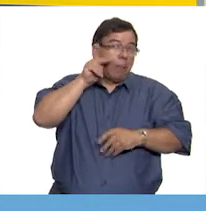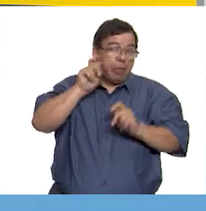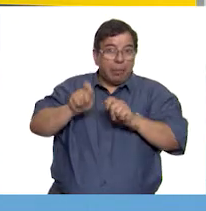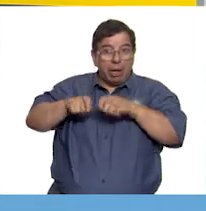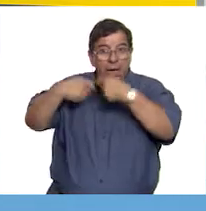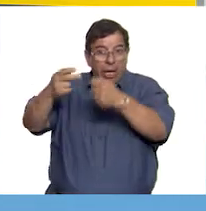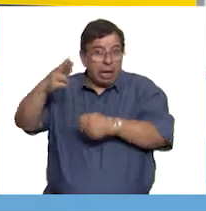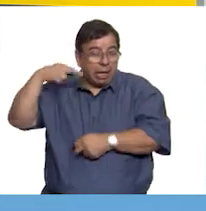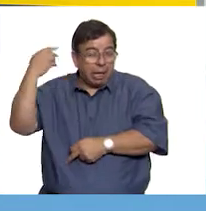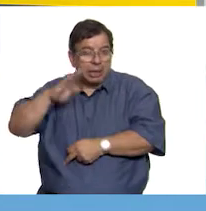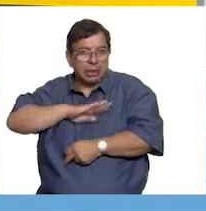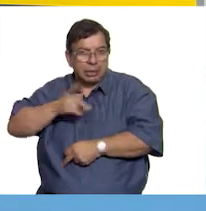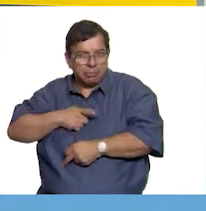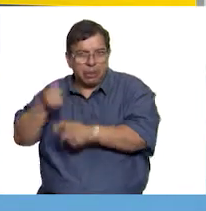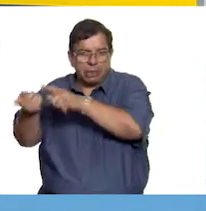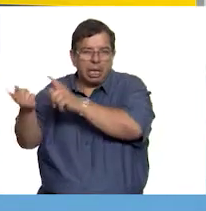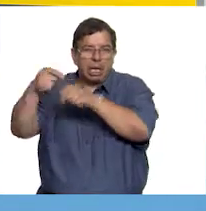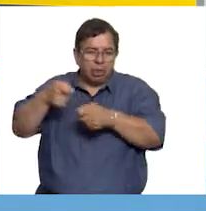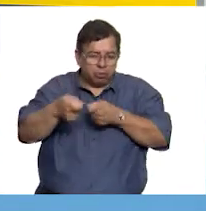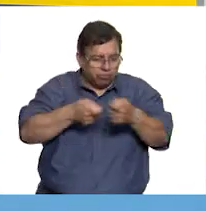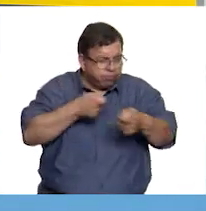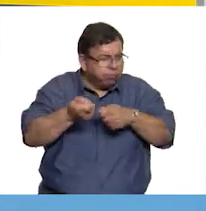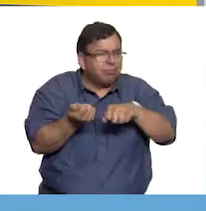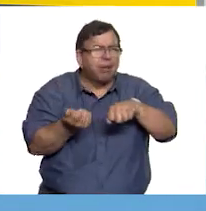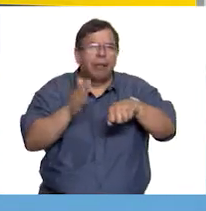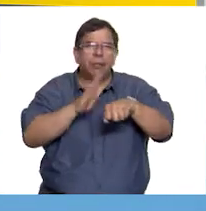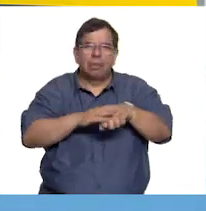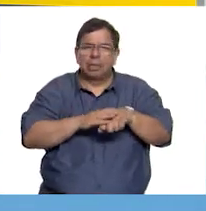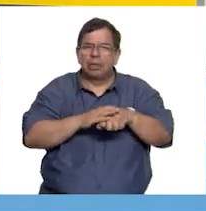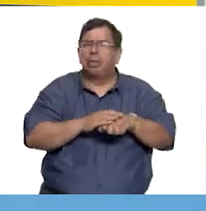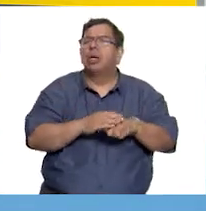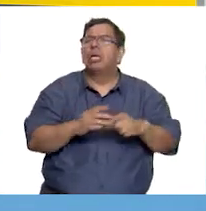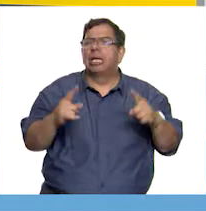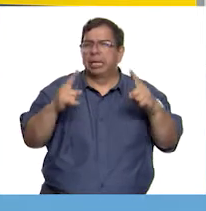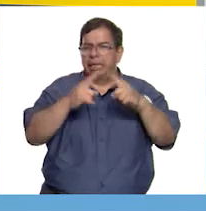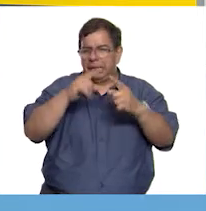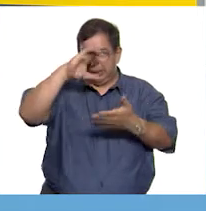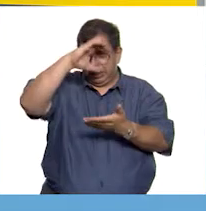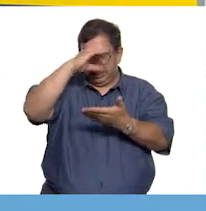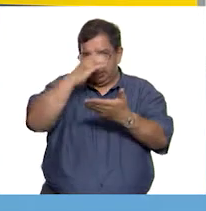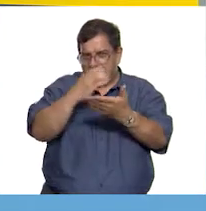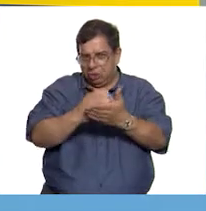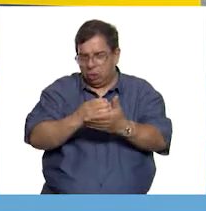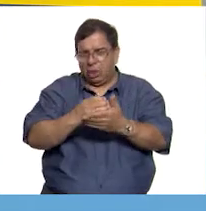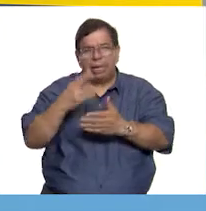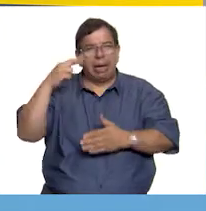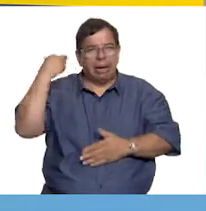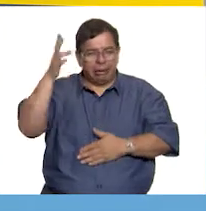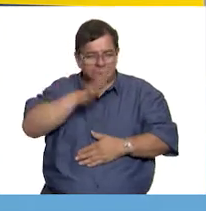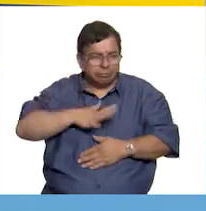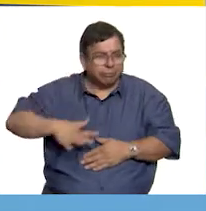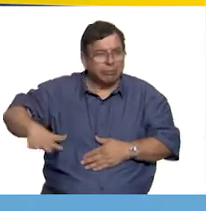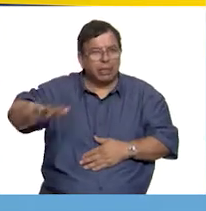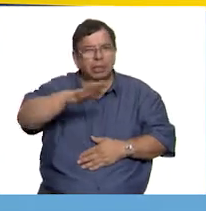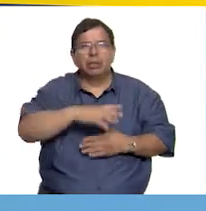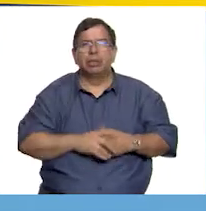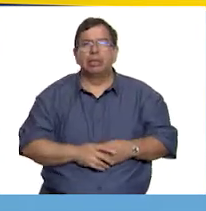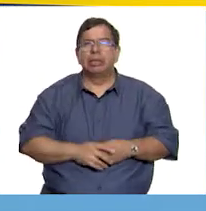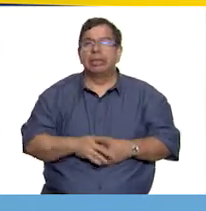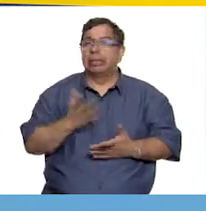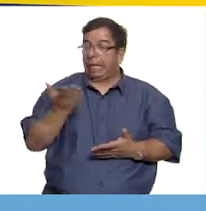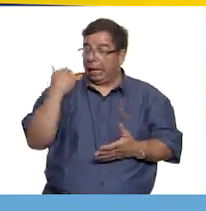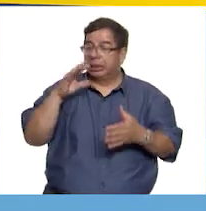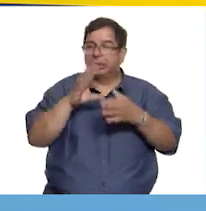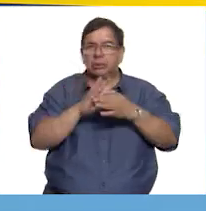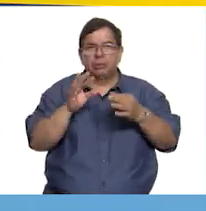controlar todos los asuntos administrativos de la Iglesia Católica en su imperio. Y comentamos que, gracias a